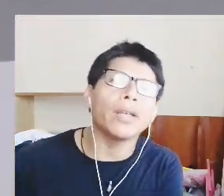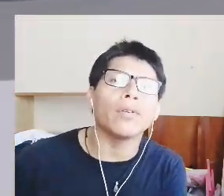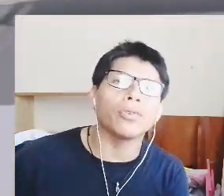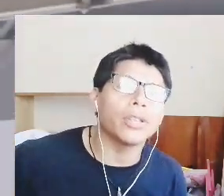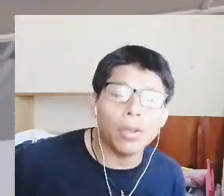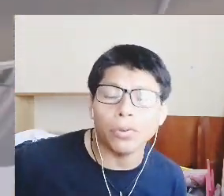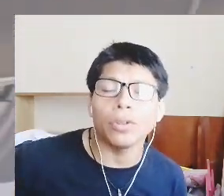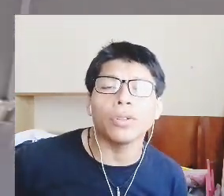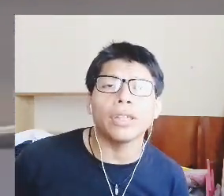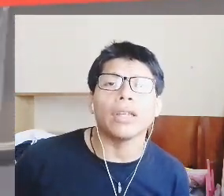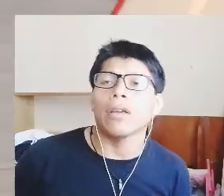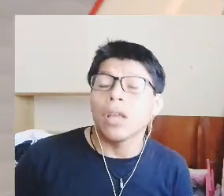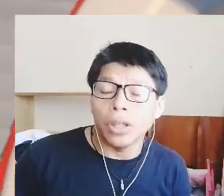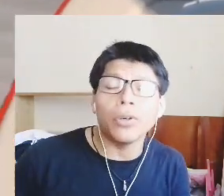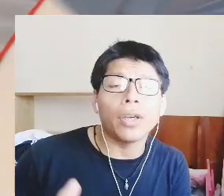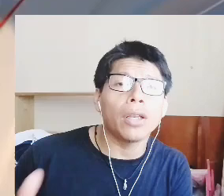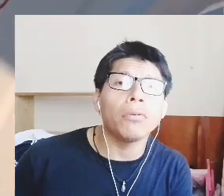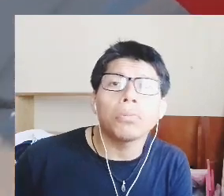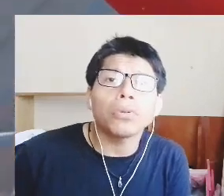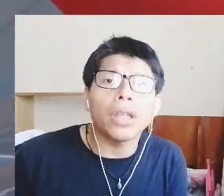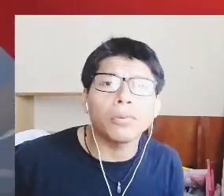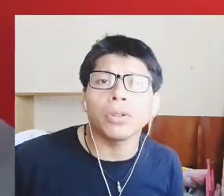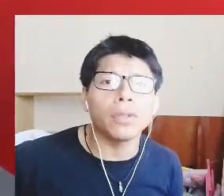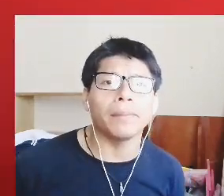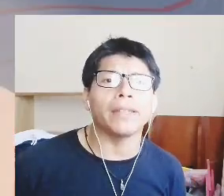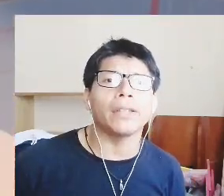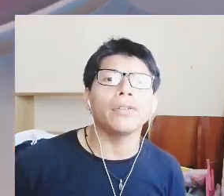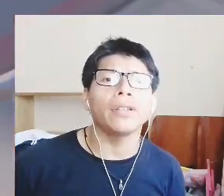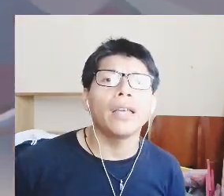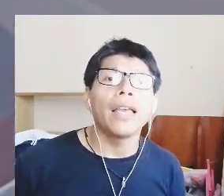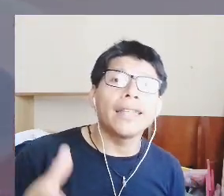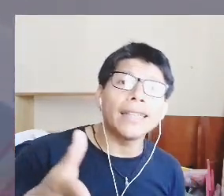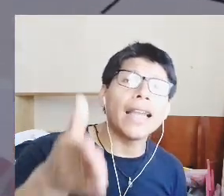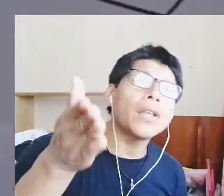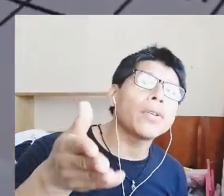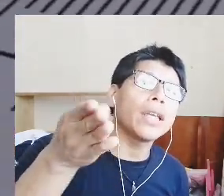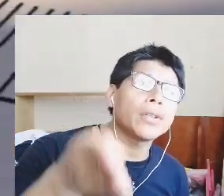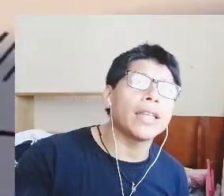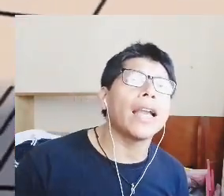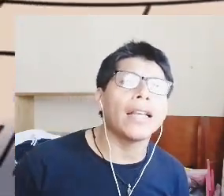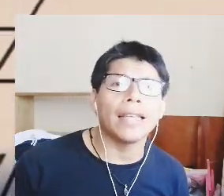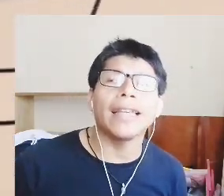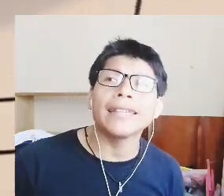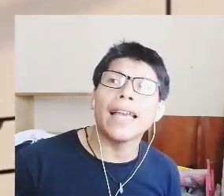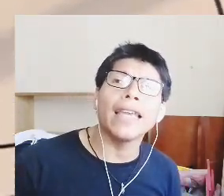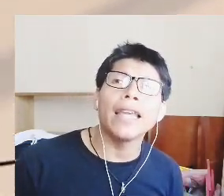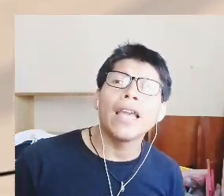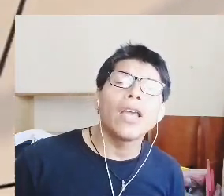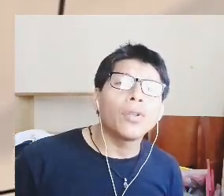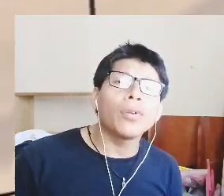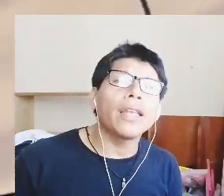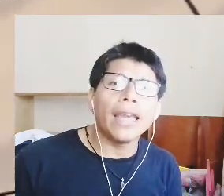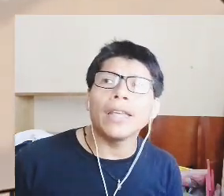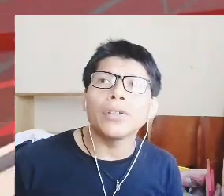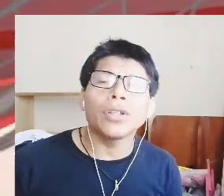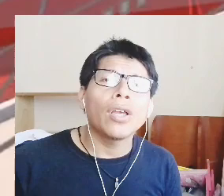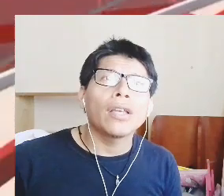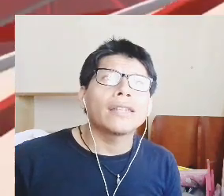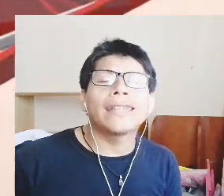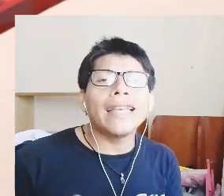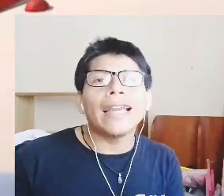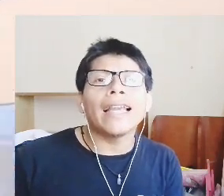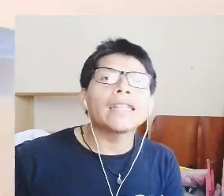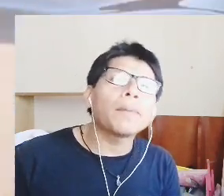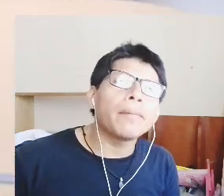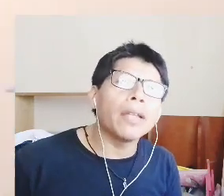propio gobierno de los estados unidos dijo que no no tenemos ninguna investigación y es ahí donde ellos se anclan y es ahí donde ellos